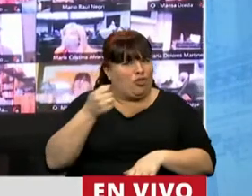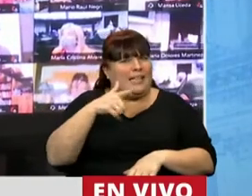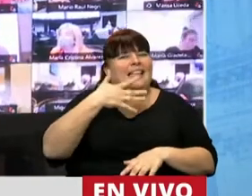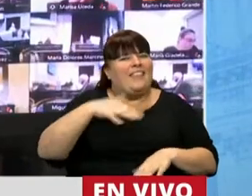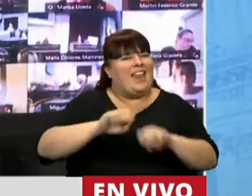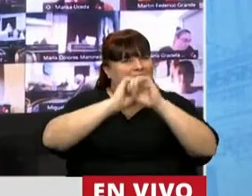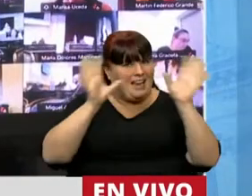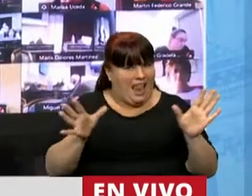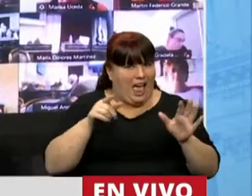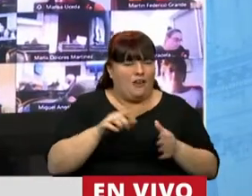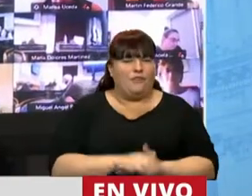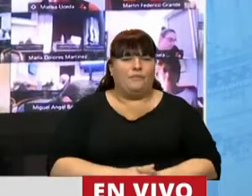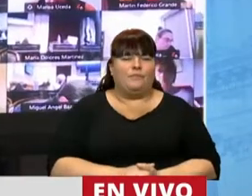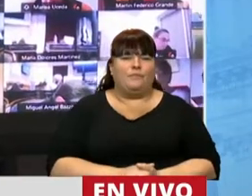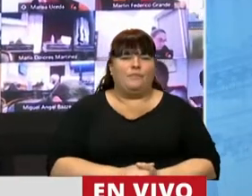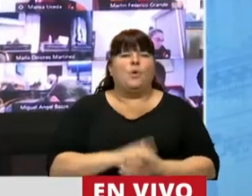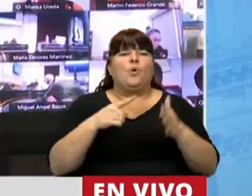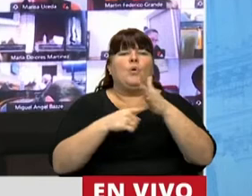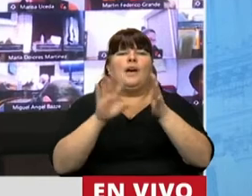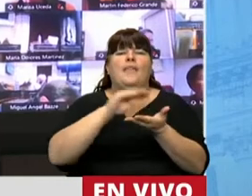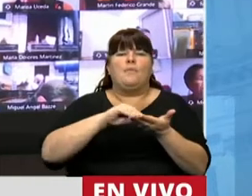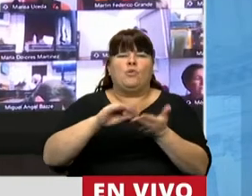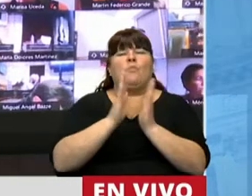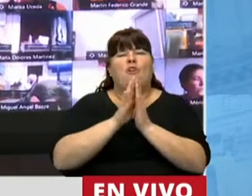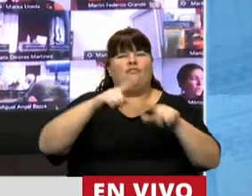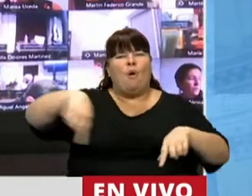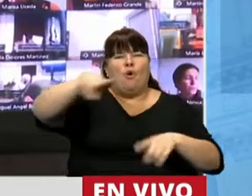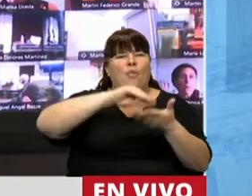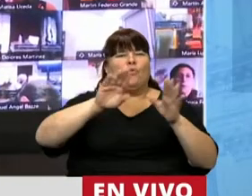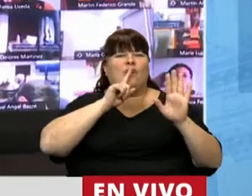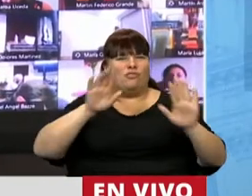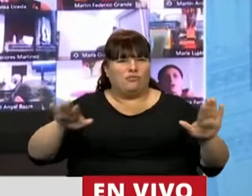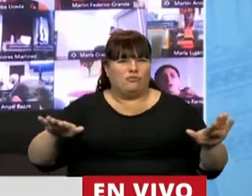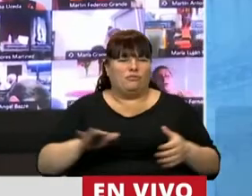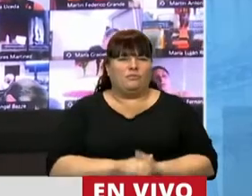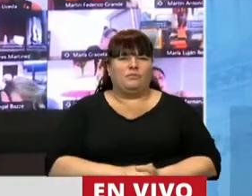se comprenda también en ese sentido. Un segundito, diputada. Les pido silencio, por favor.